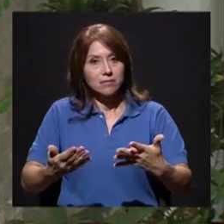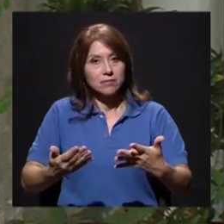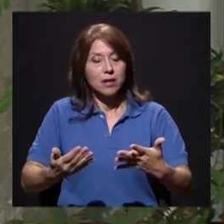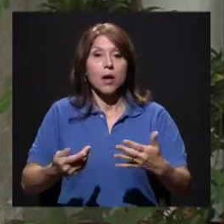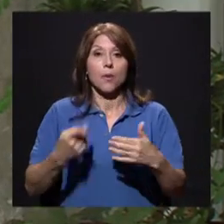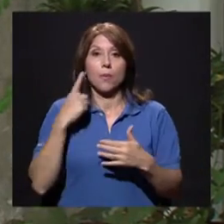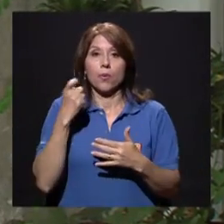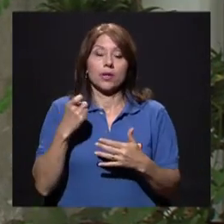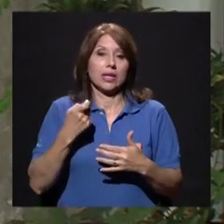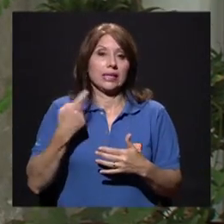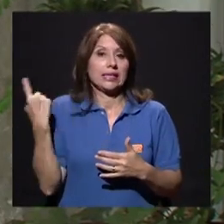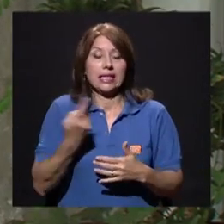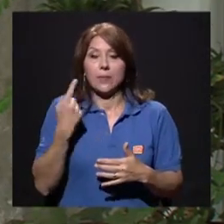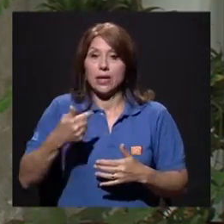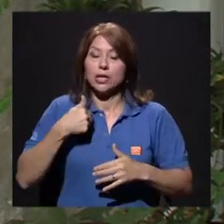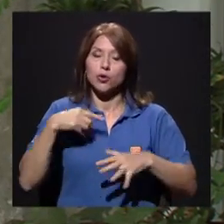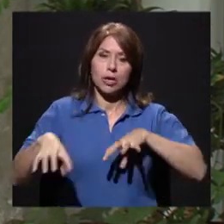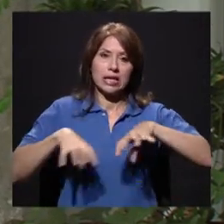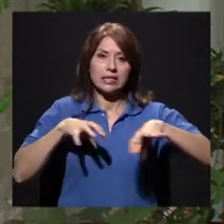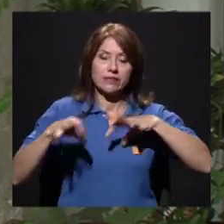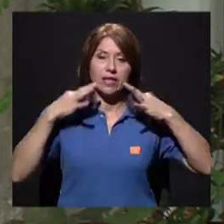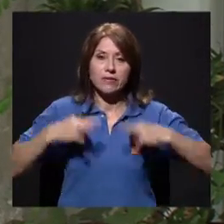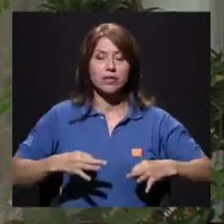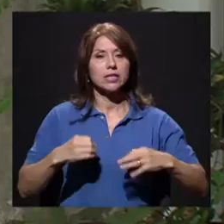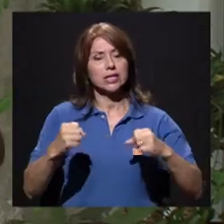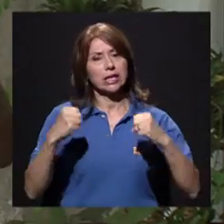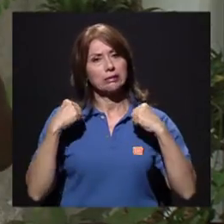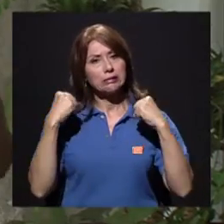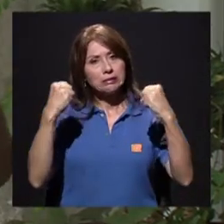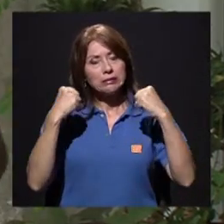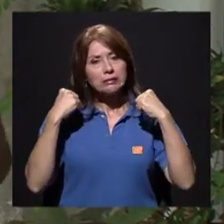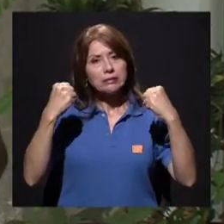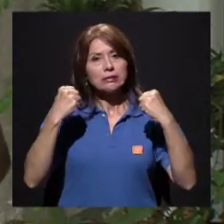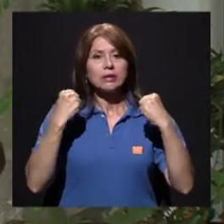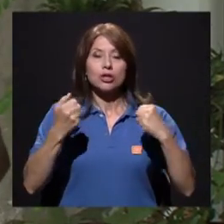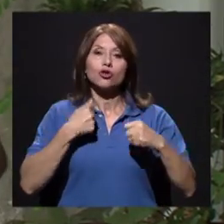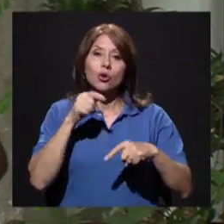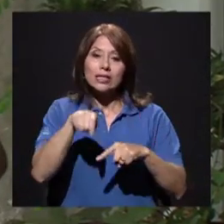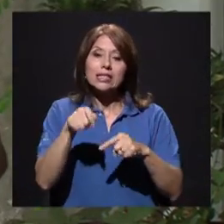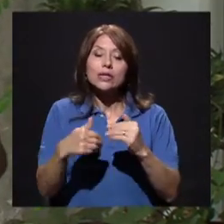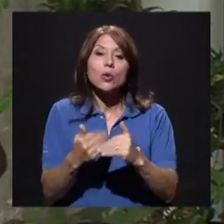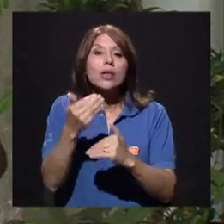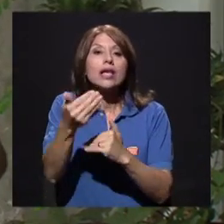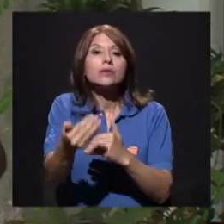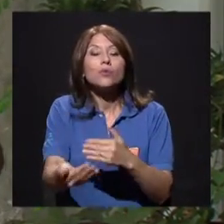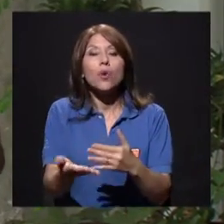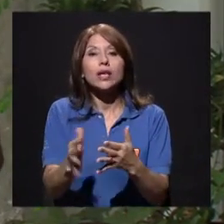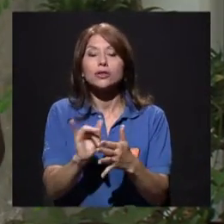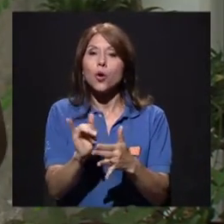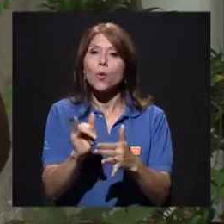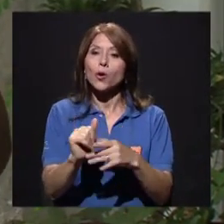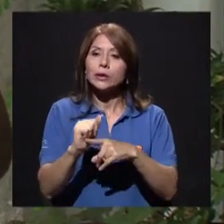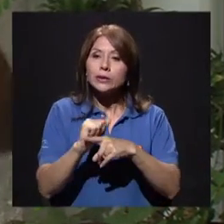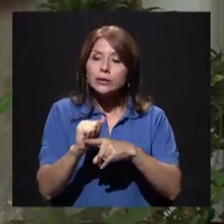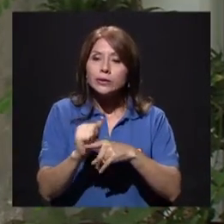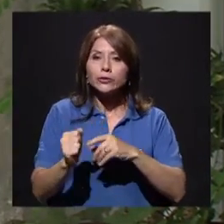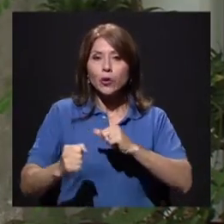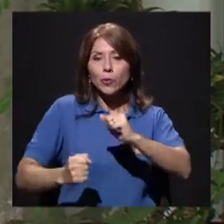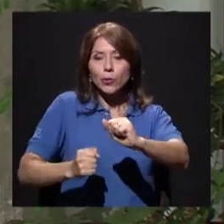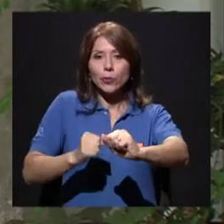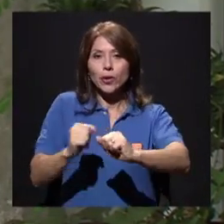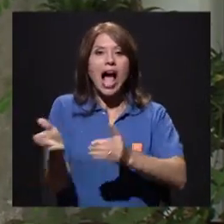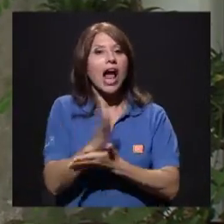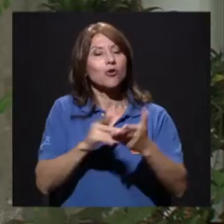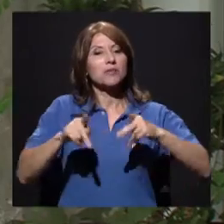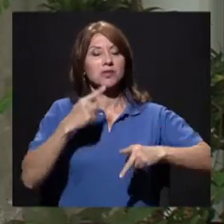para después del esfuerzo que yo hice, yo necesito, ¿verdad? Hacer eso para poder recuperar mis músculos, ¿verdad? Entonces, algunas personas vienen,